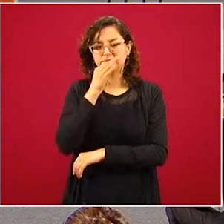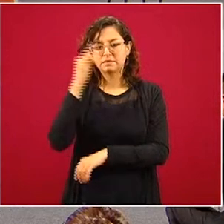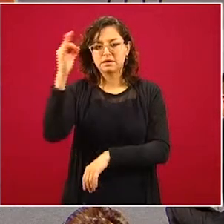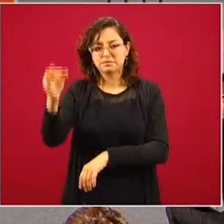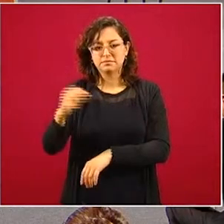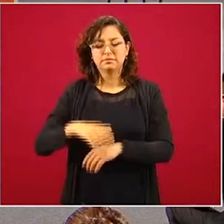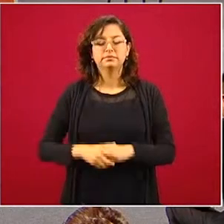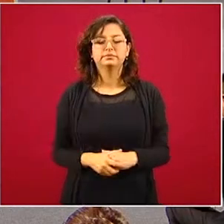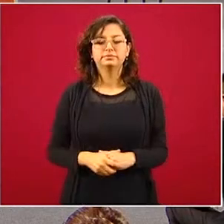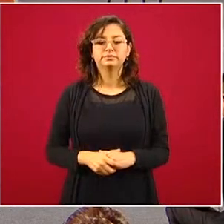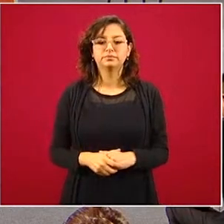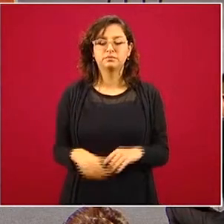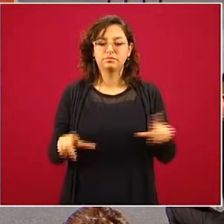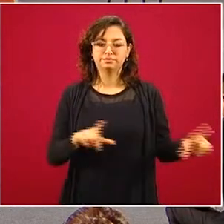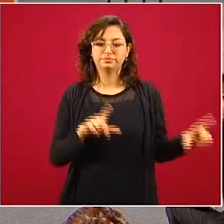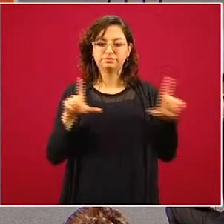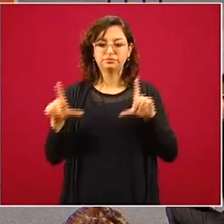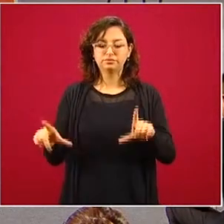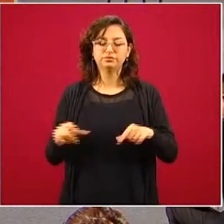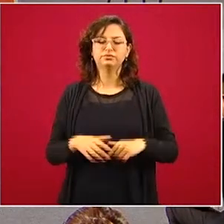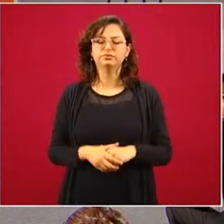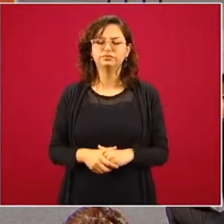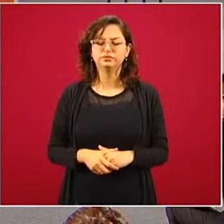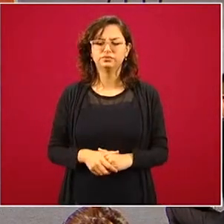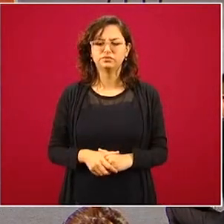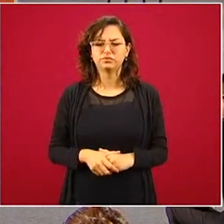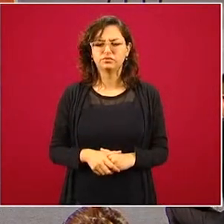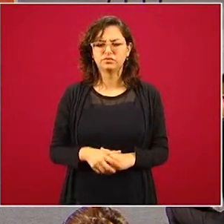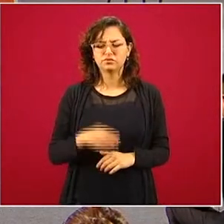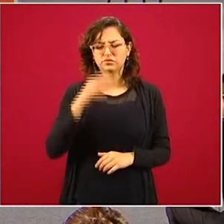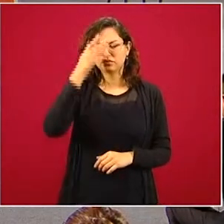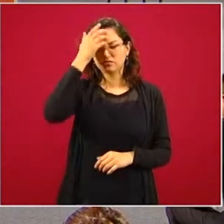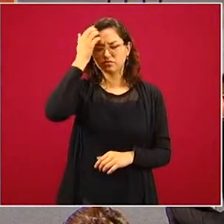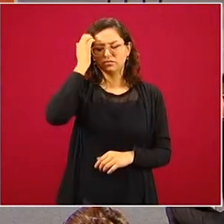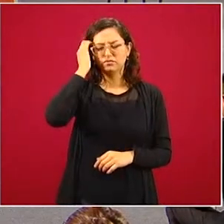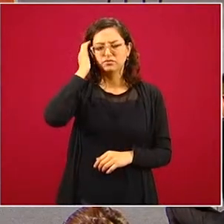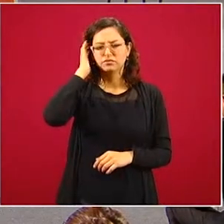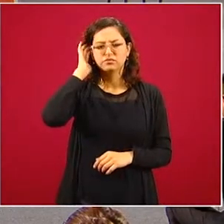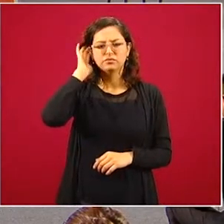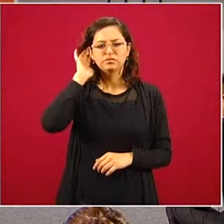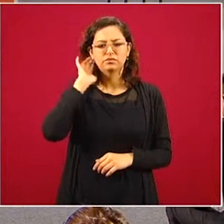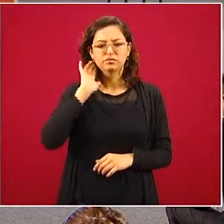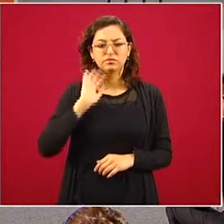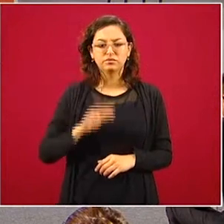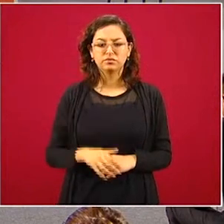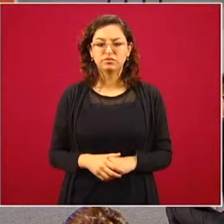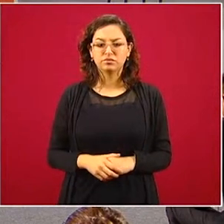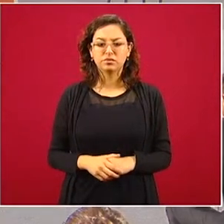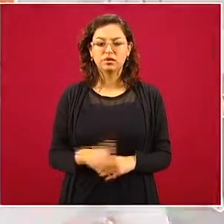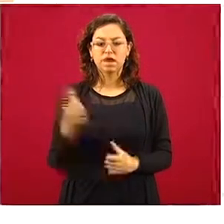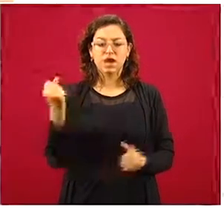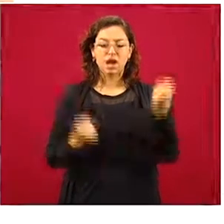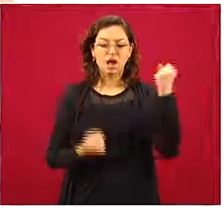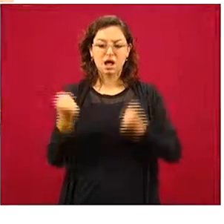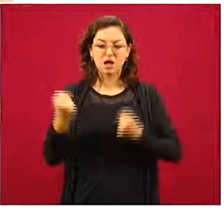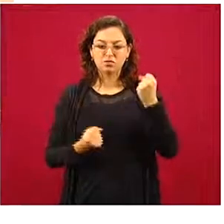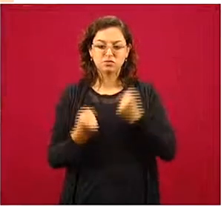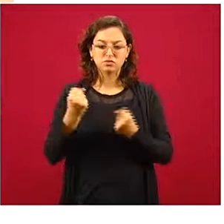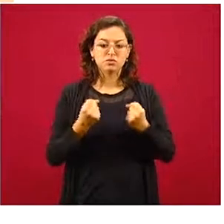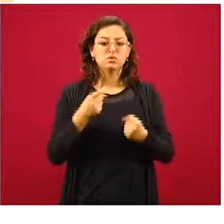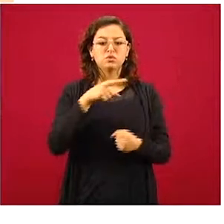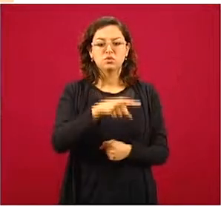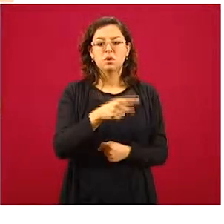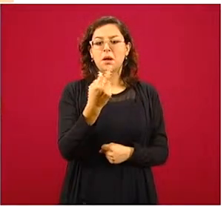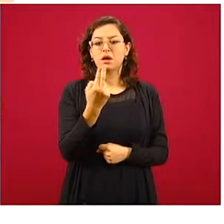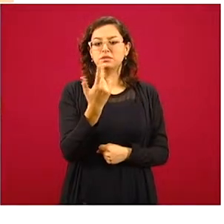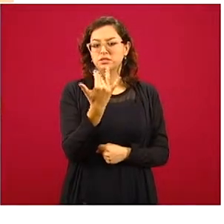Fuimos al 51% a centros de trabajo que se dedican a autopartes, 25%